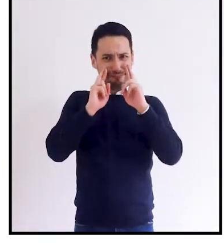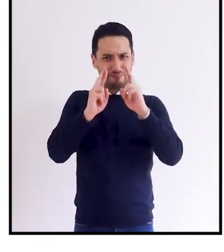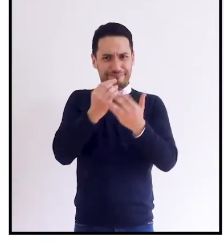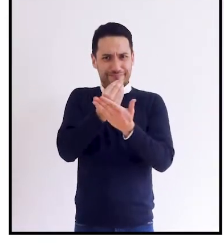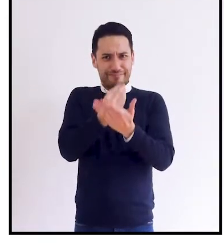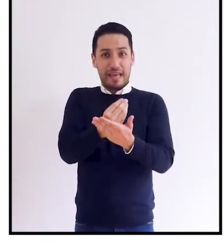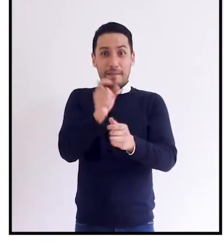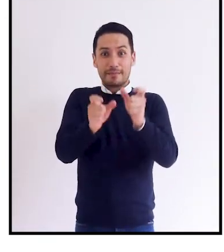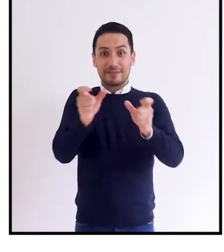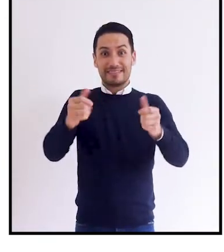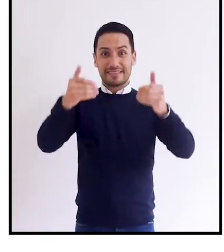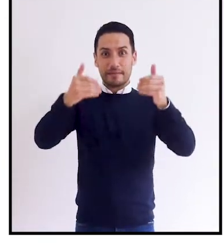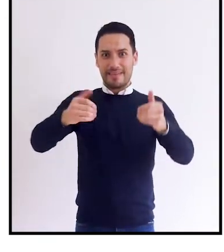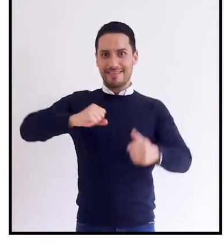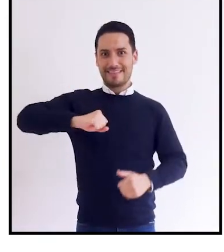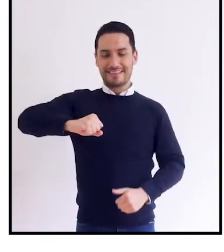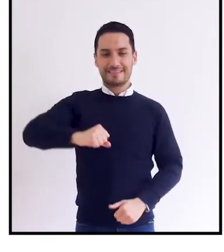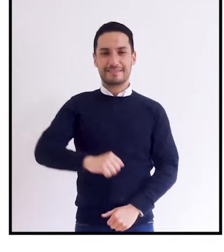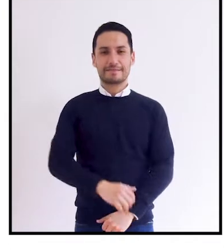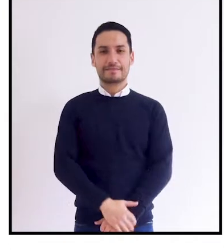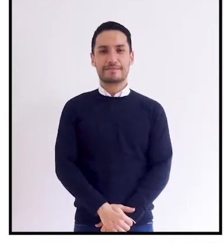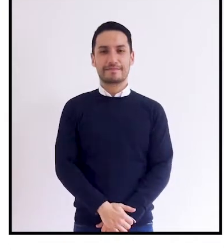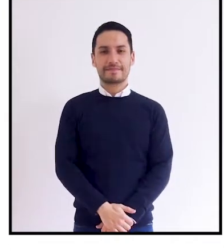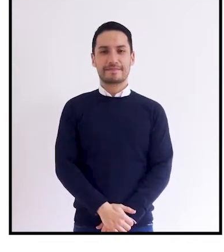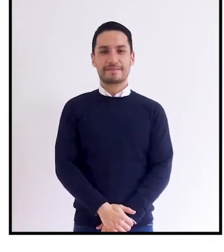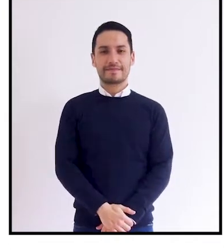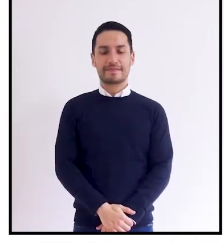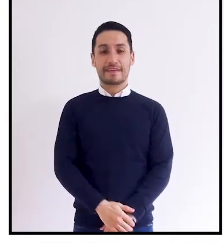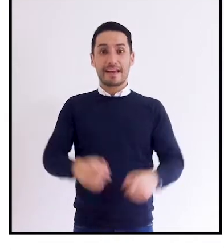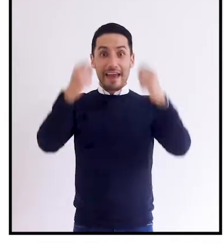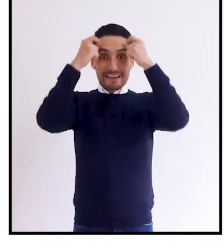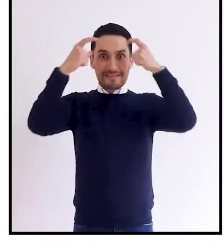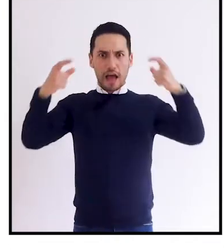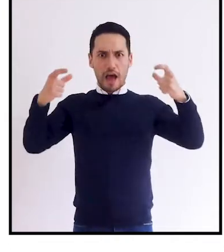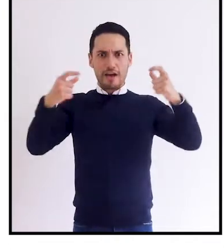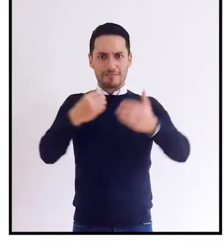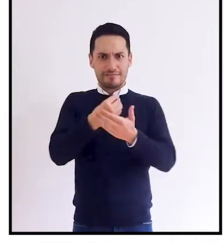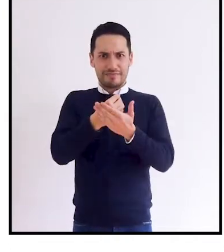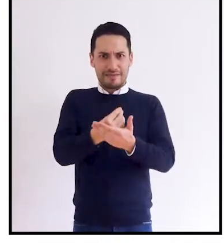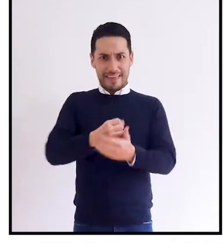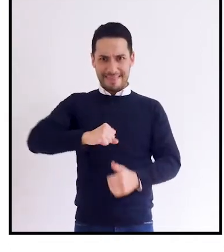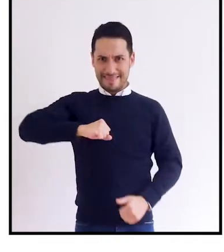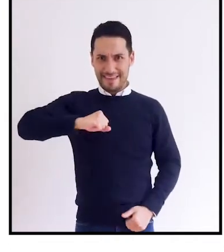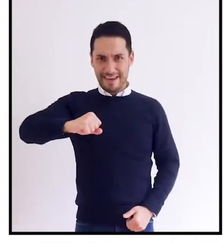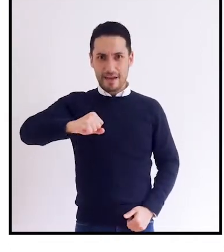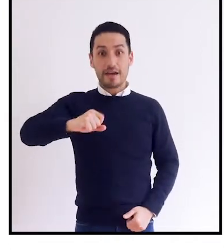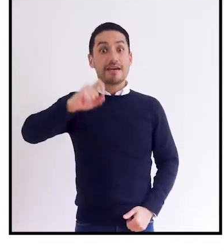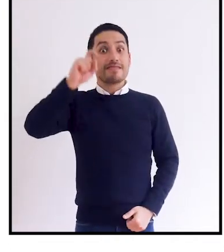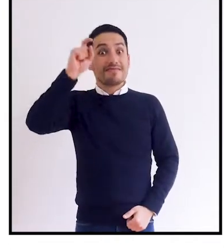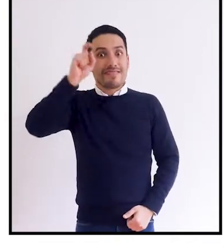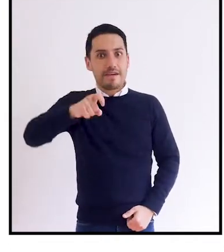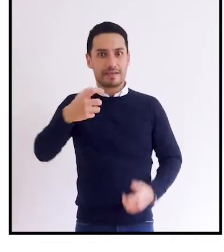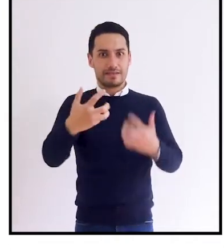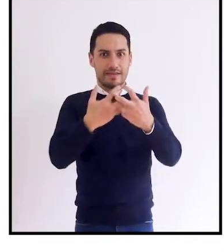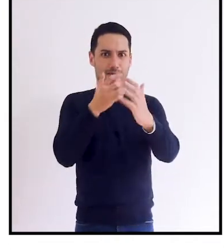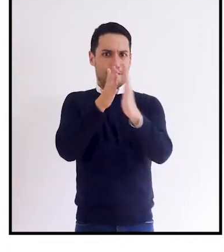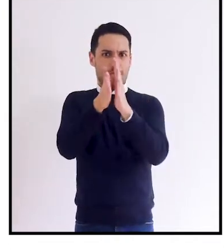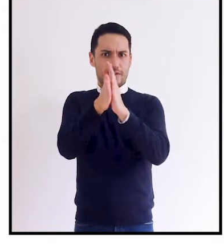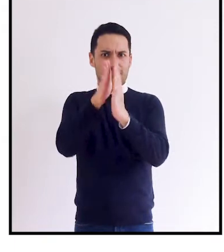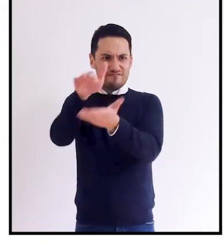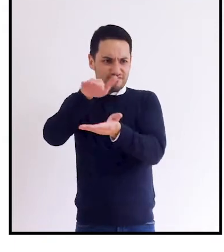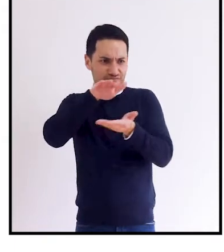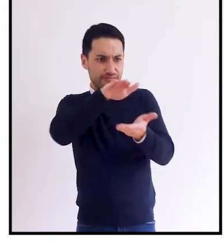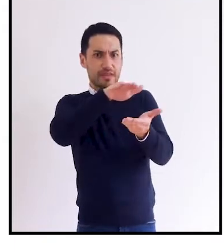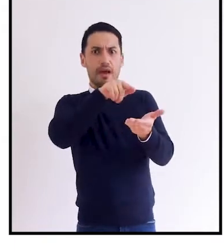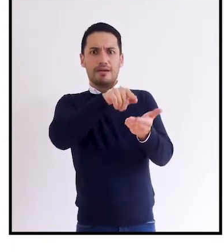los derechos de las personas con discapacidad. Para que el Estado garantice estos derechos, se requiere de sistemas de información